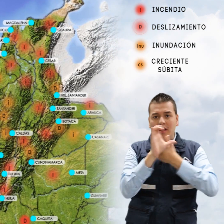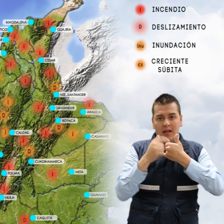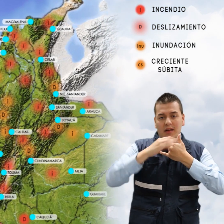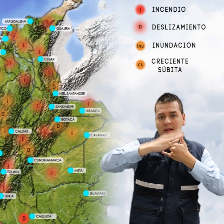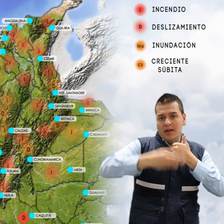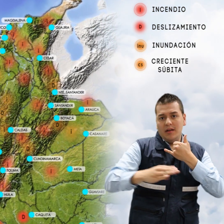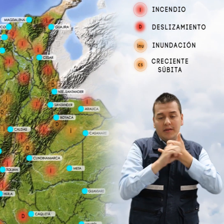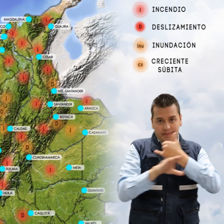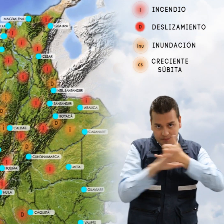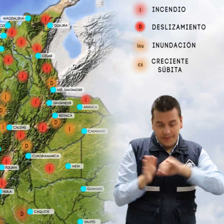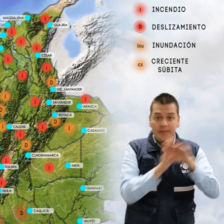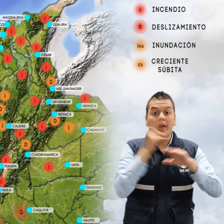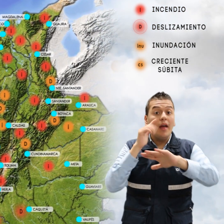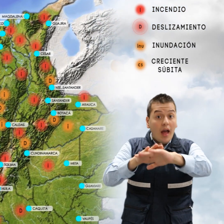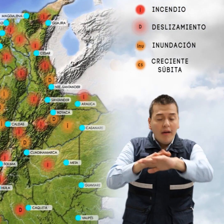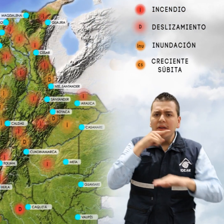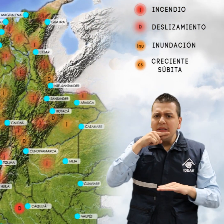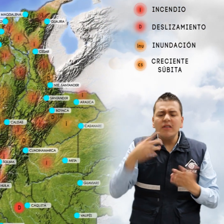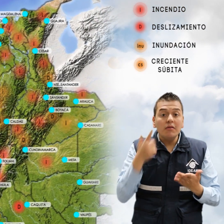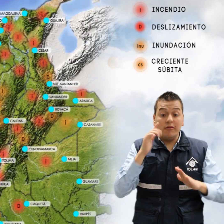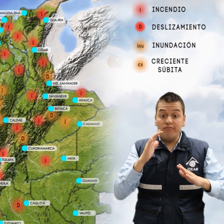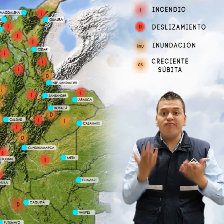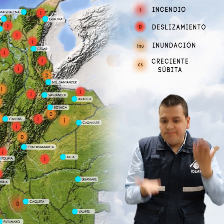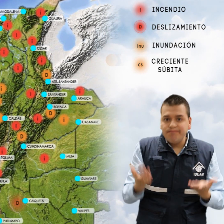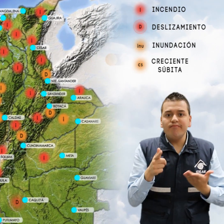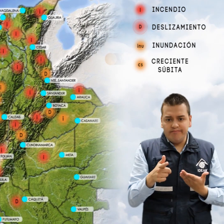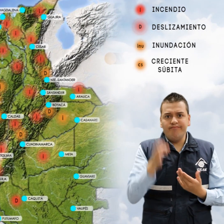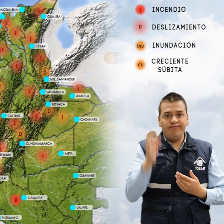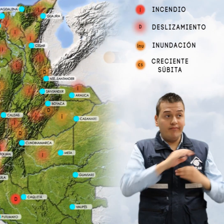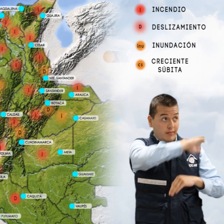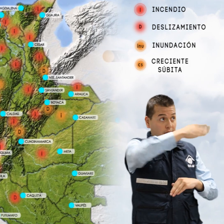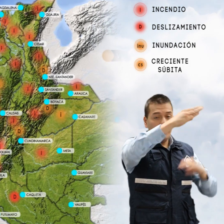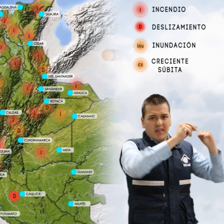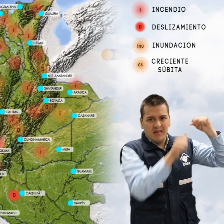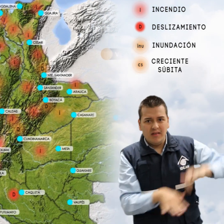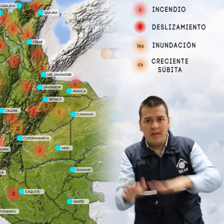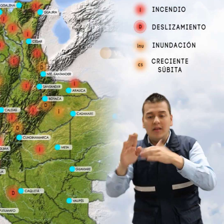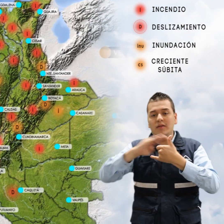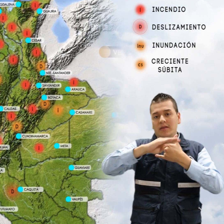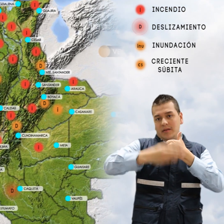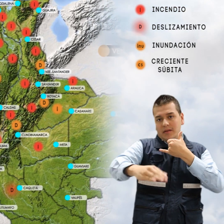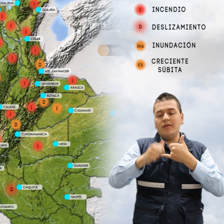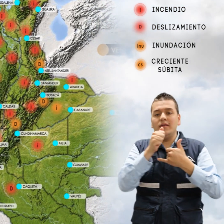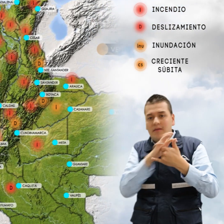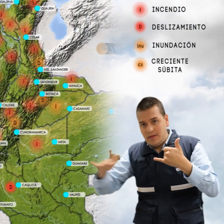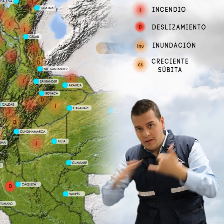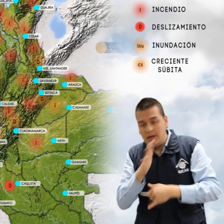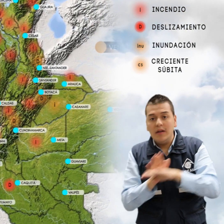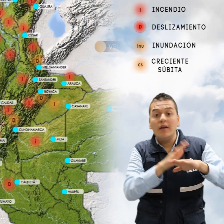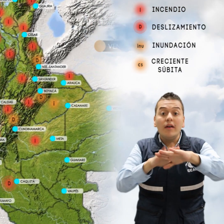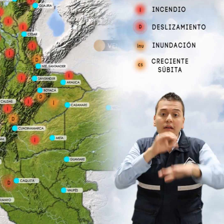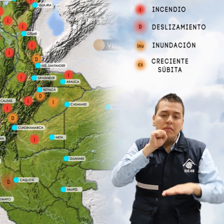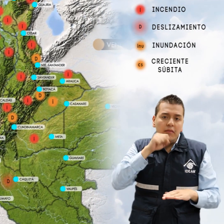Andina y Orinoquía, alerta roja por probabilidad de alta alisamientos de tierra en sectores de la región andina y pacífica, alerta naranja por